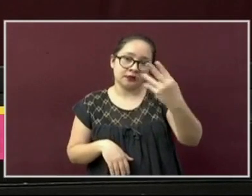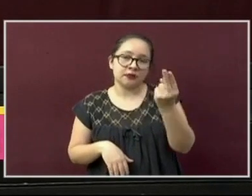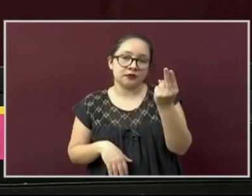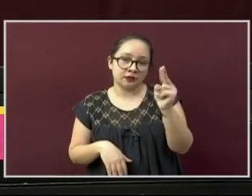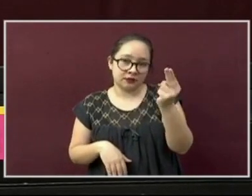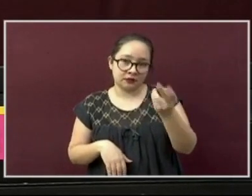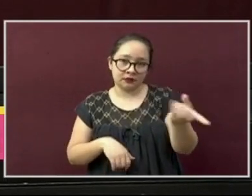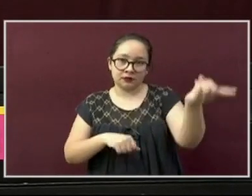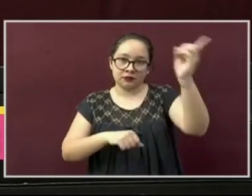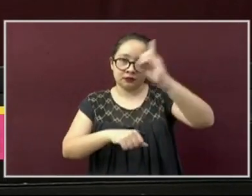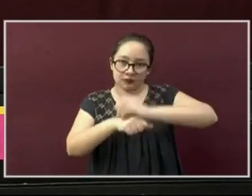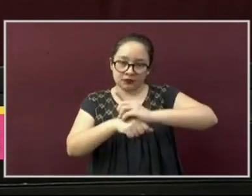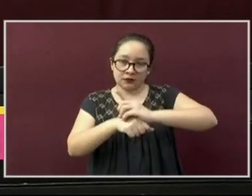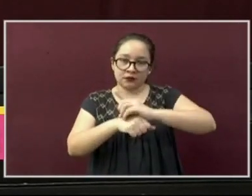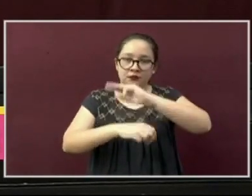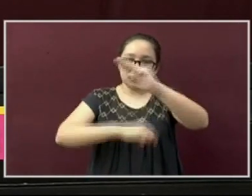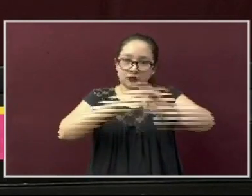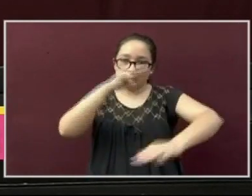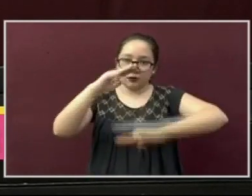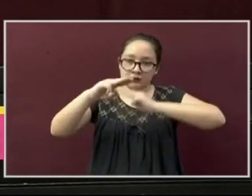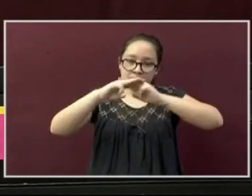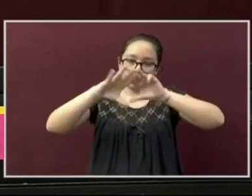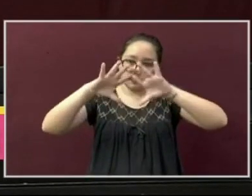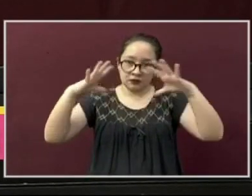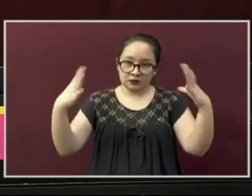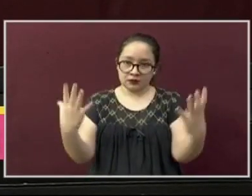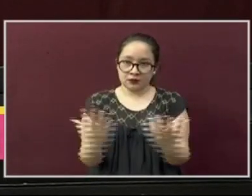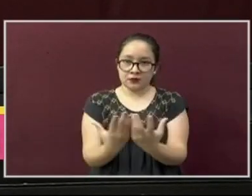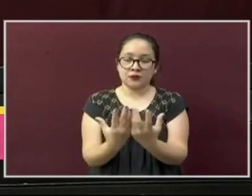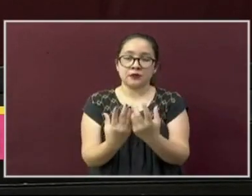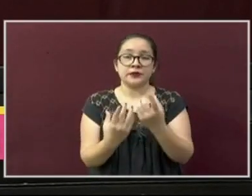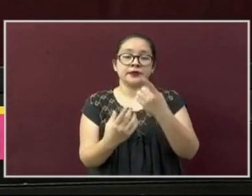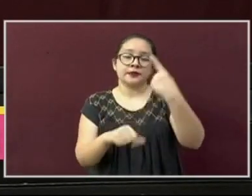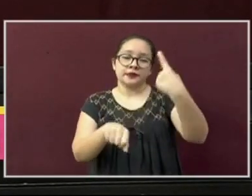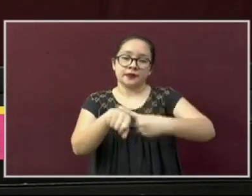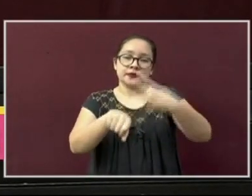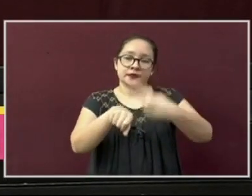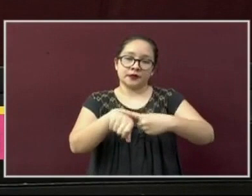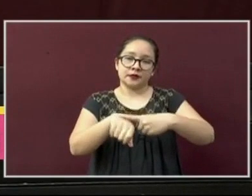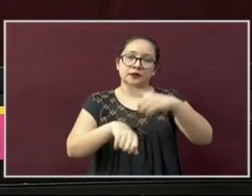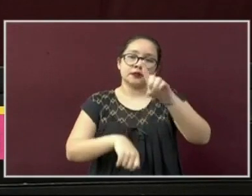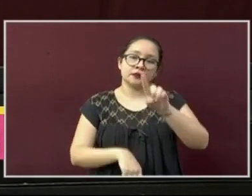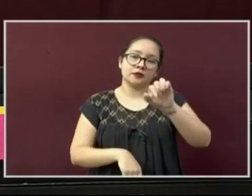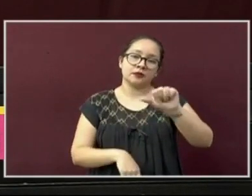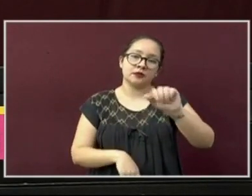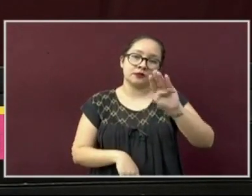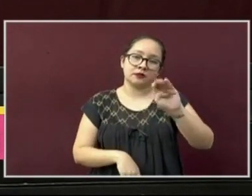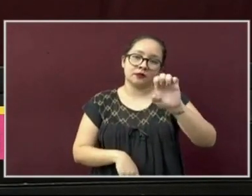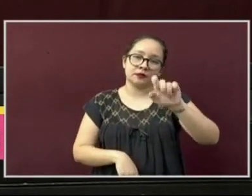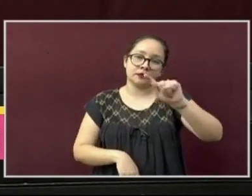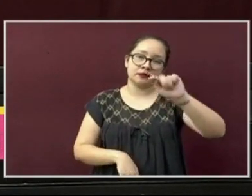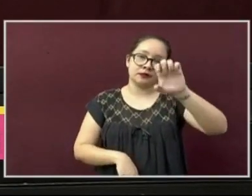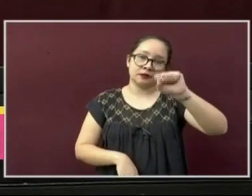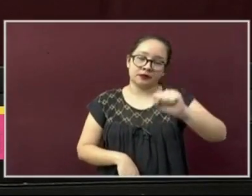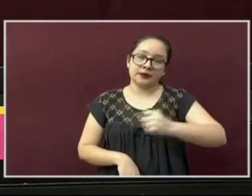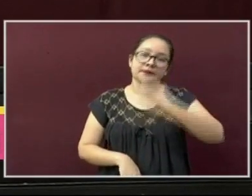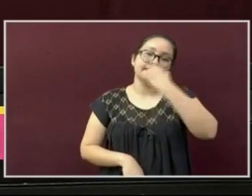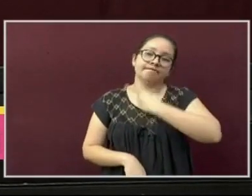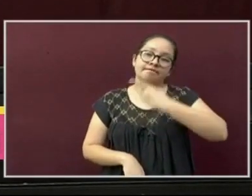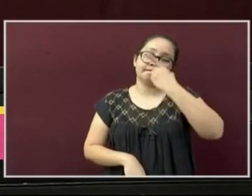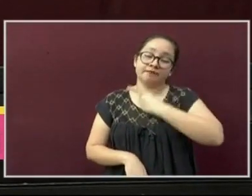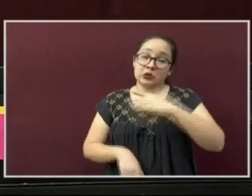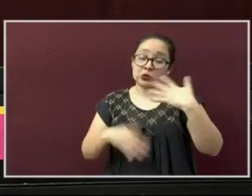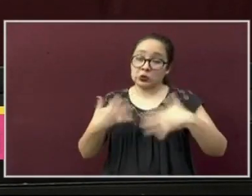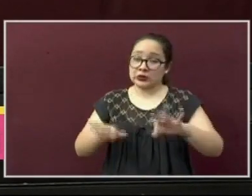de la Diabetes. Una fecha muy importante dentro del calendario de la salud, de la Organización Mundial de la